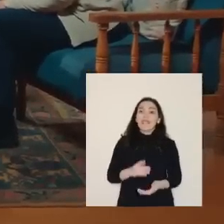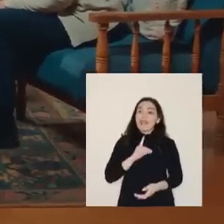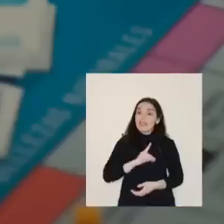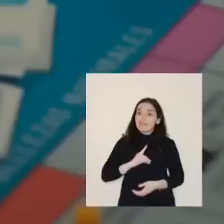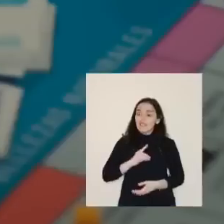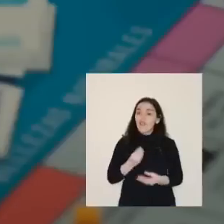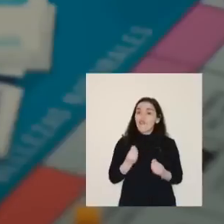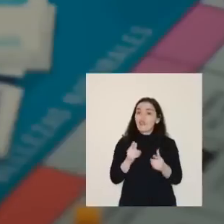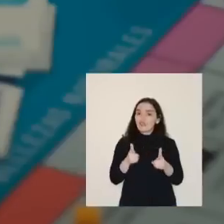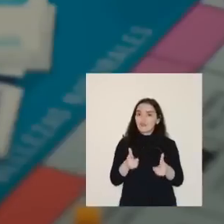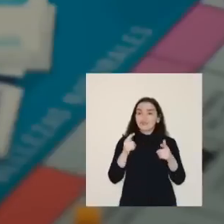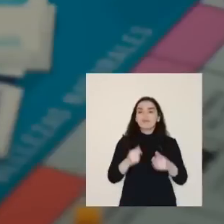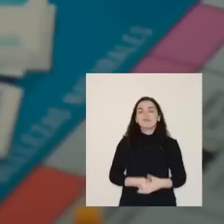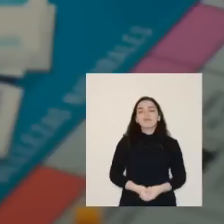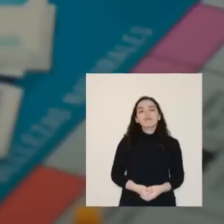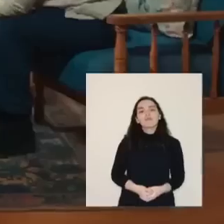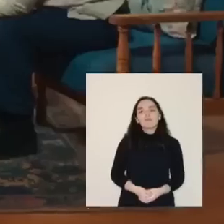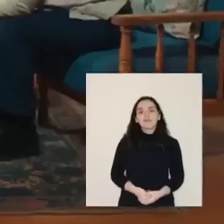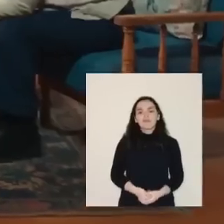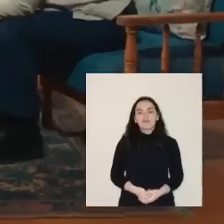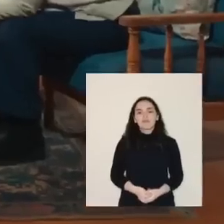Les deseo buena fortuna.